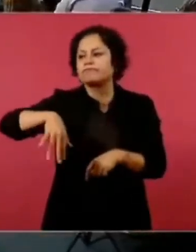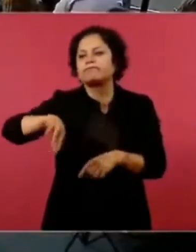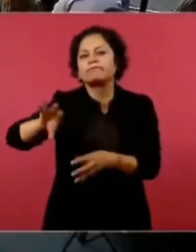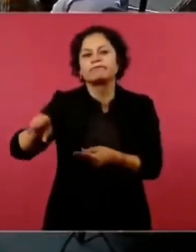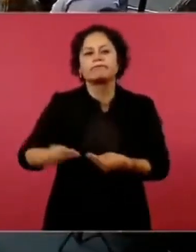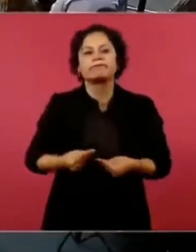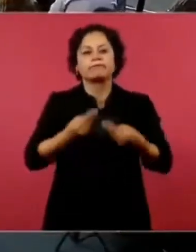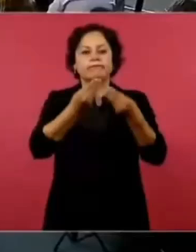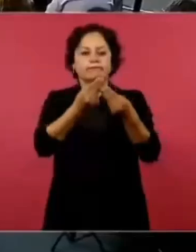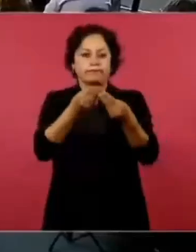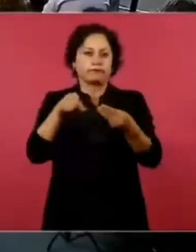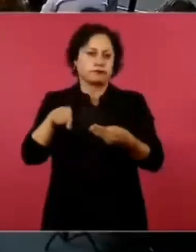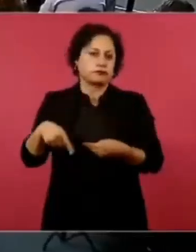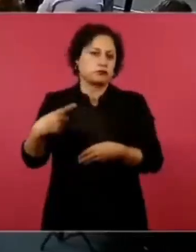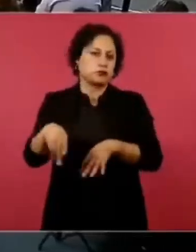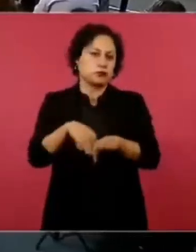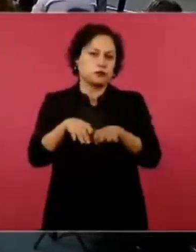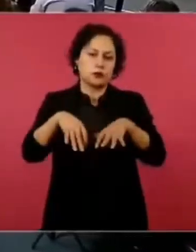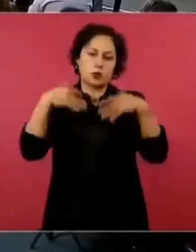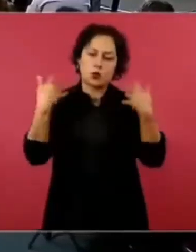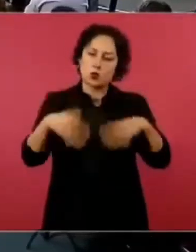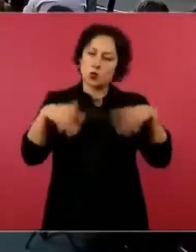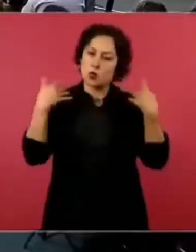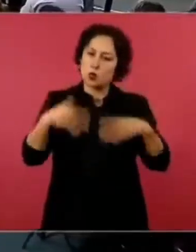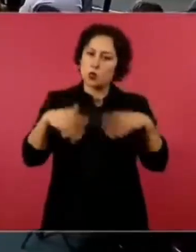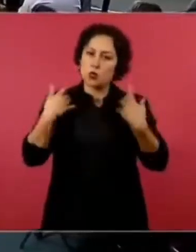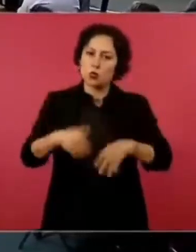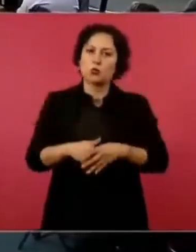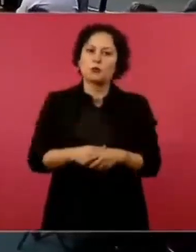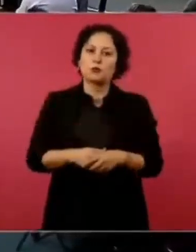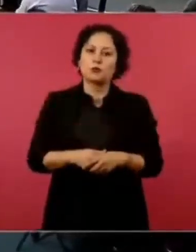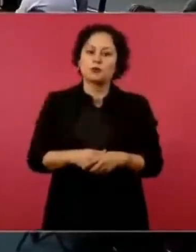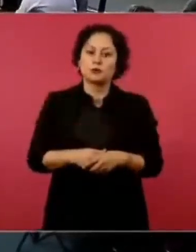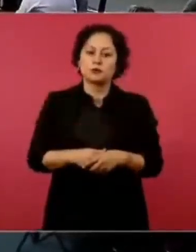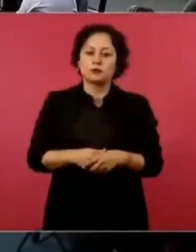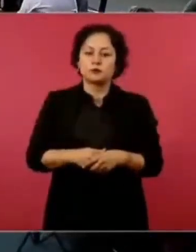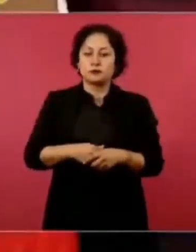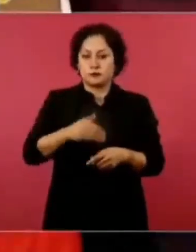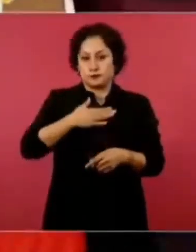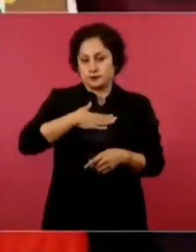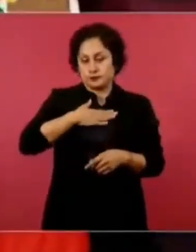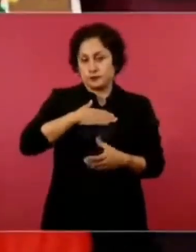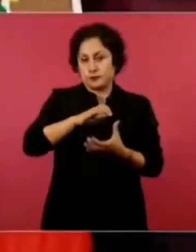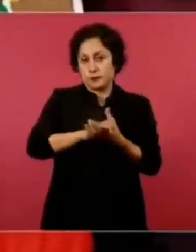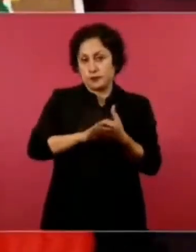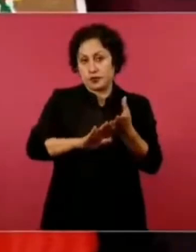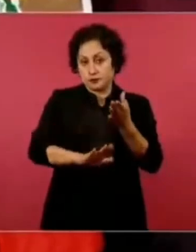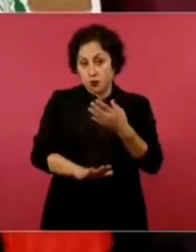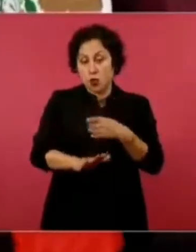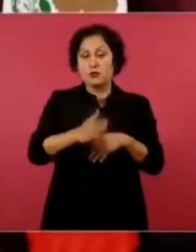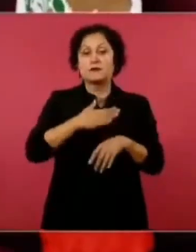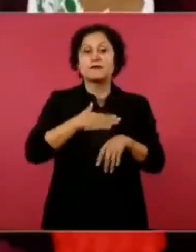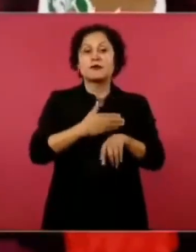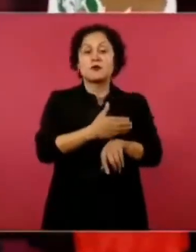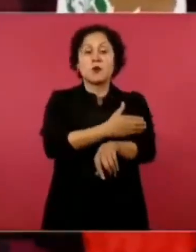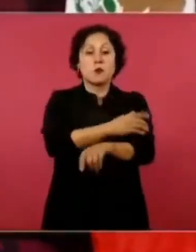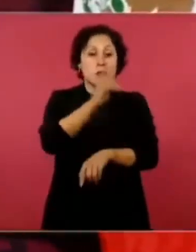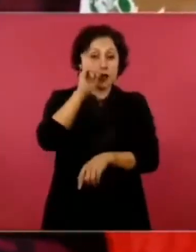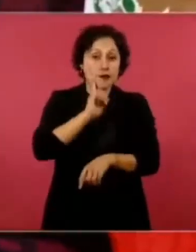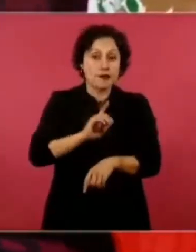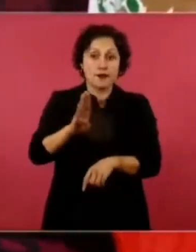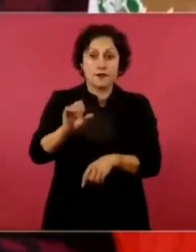Beatriz, mi compañera, mi esposa, forma parte